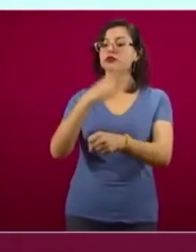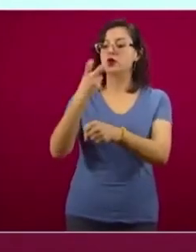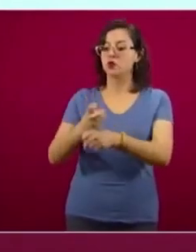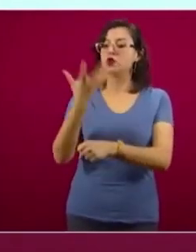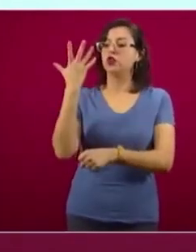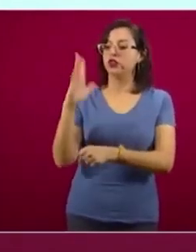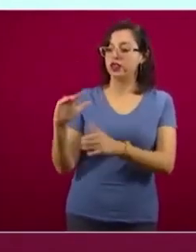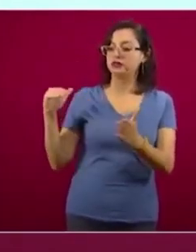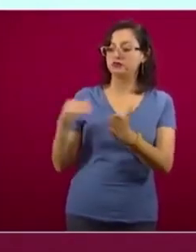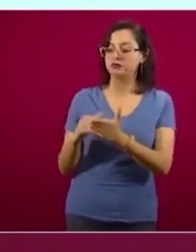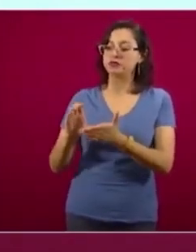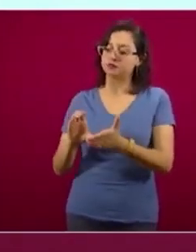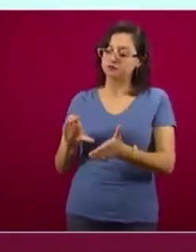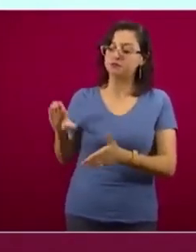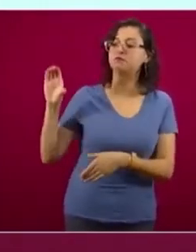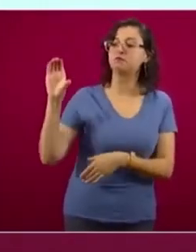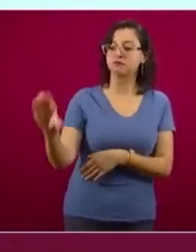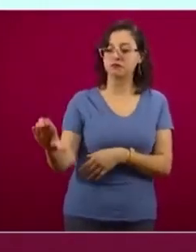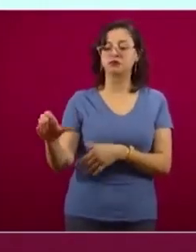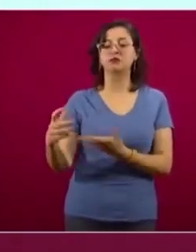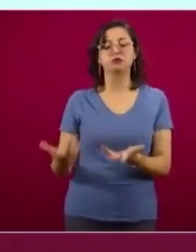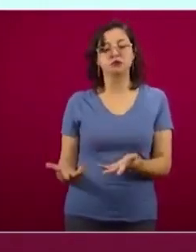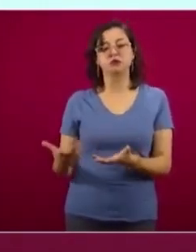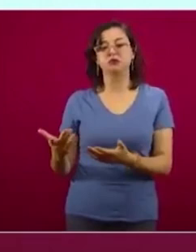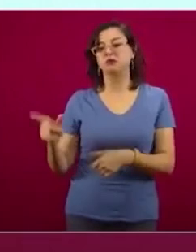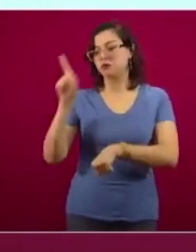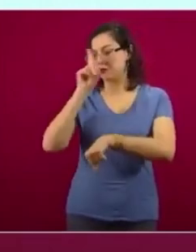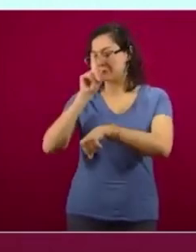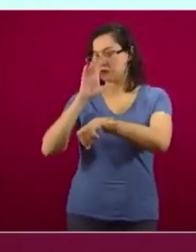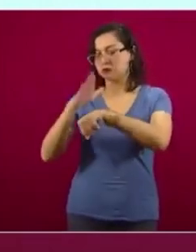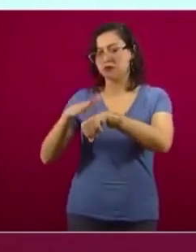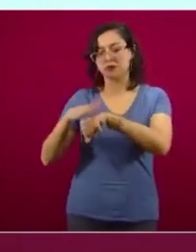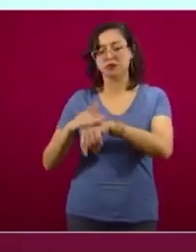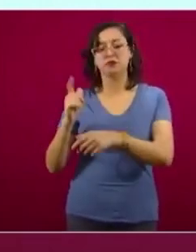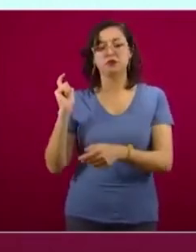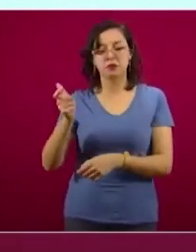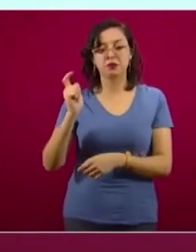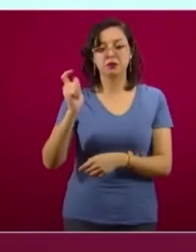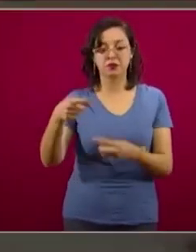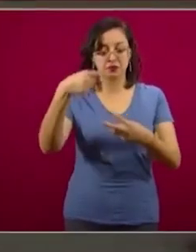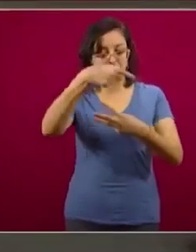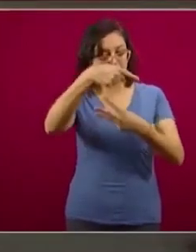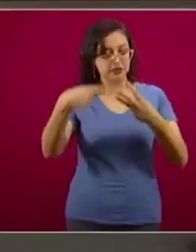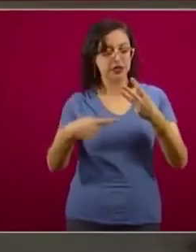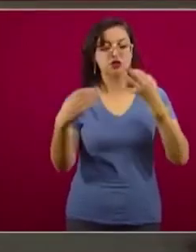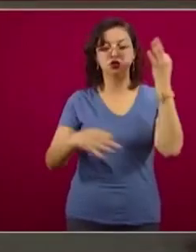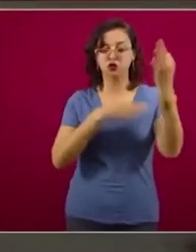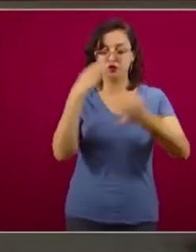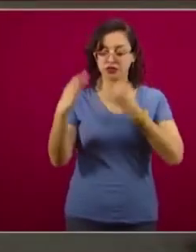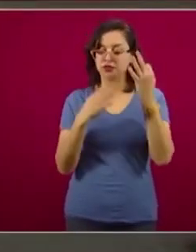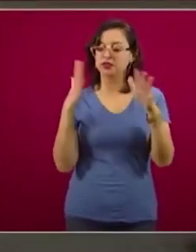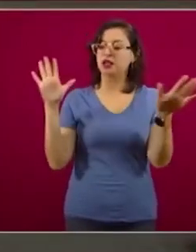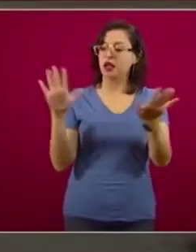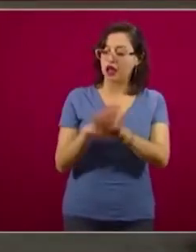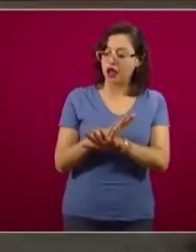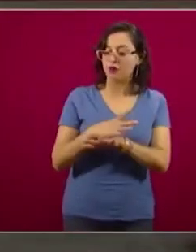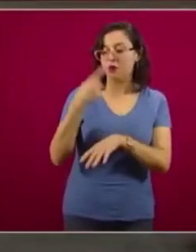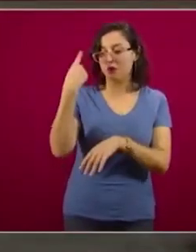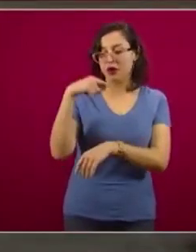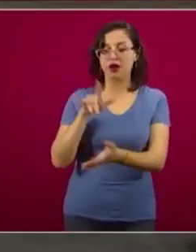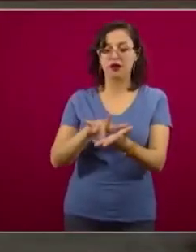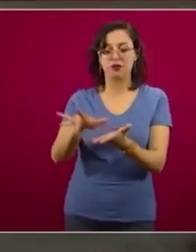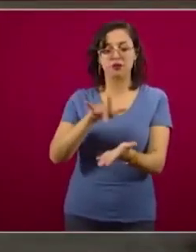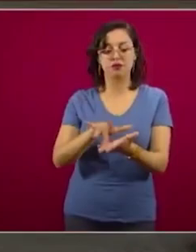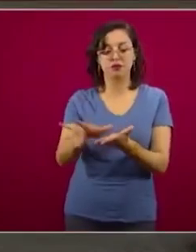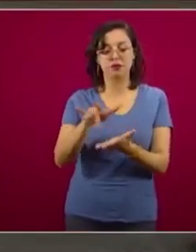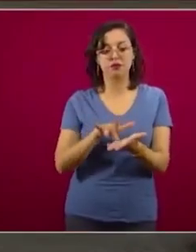pesos, aunque no hayan terminado y se les exhorta a que cubran. Estos tres son la modificación que hicimos apenas en